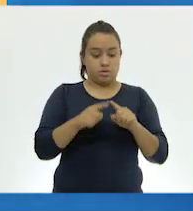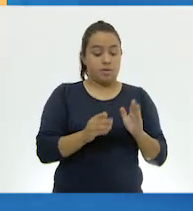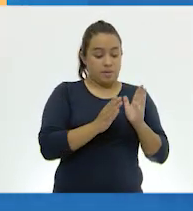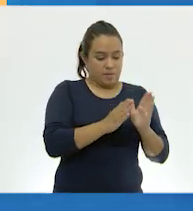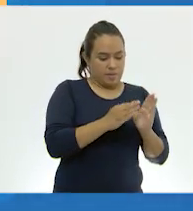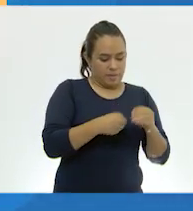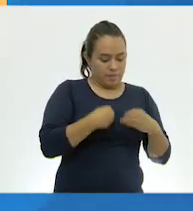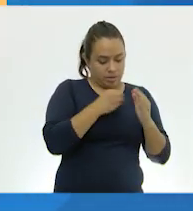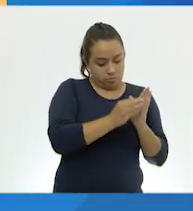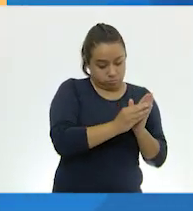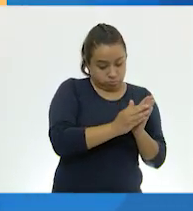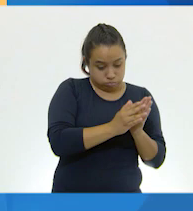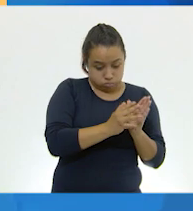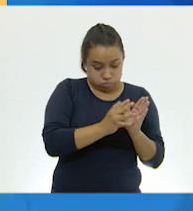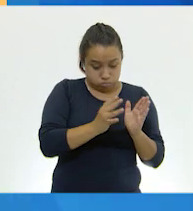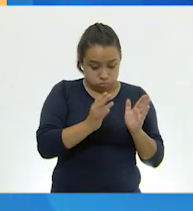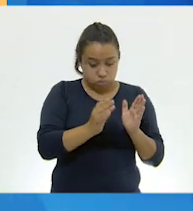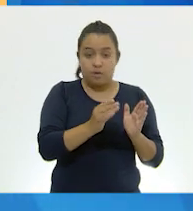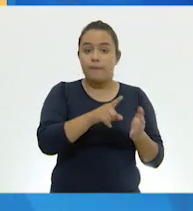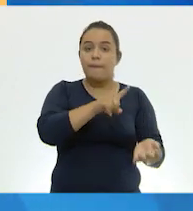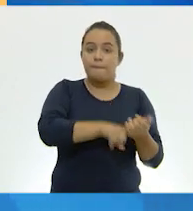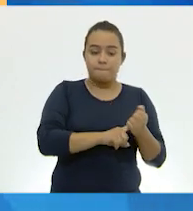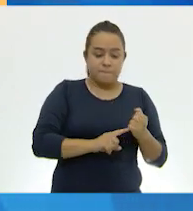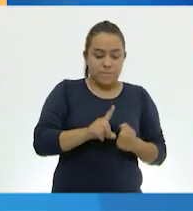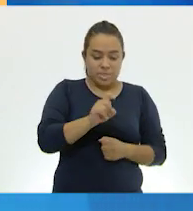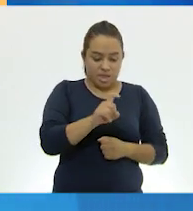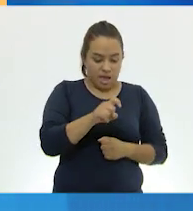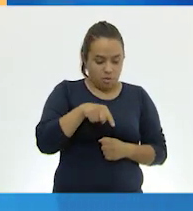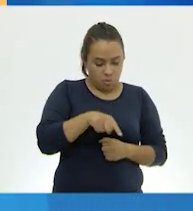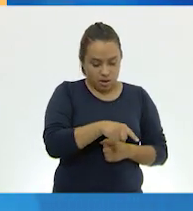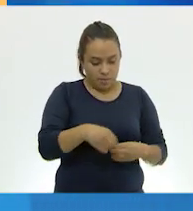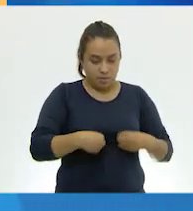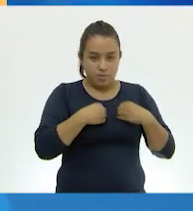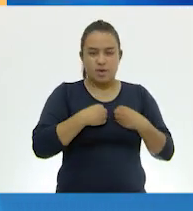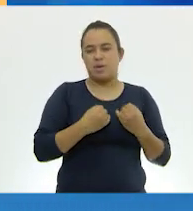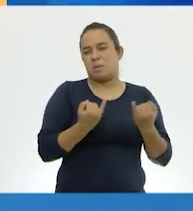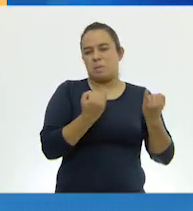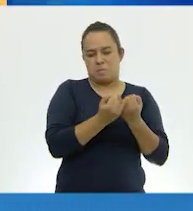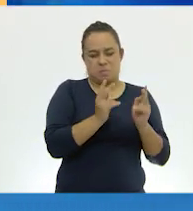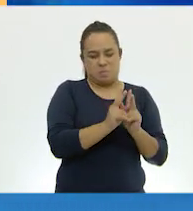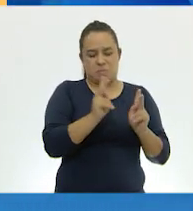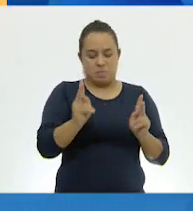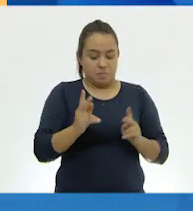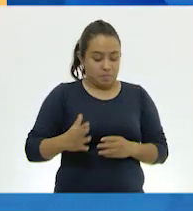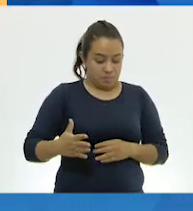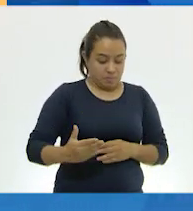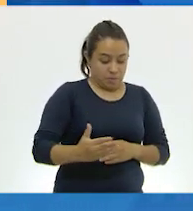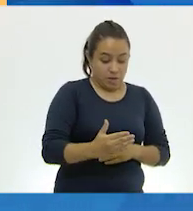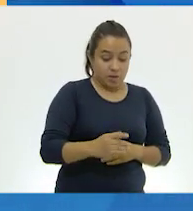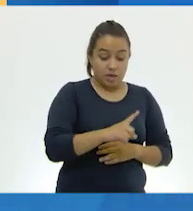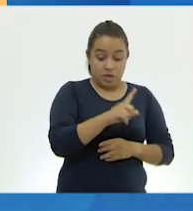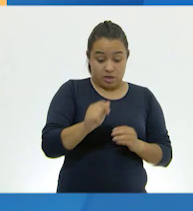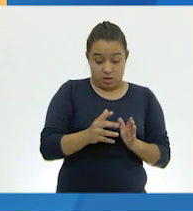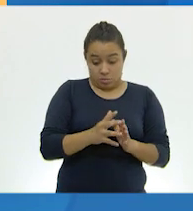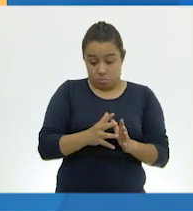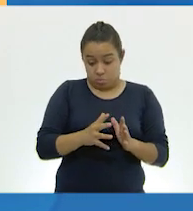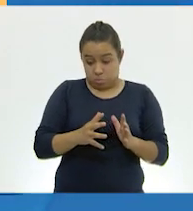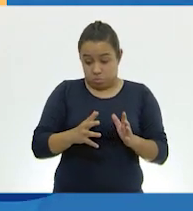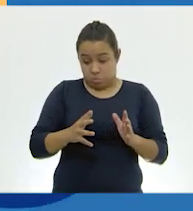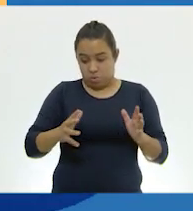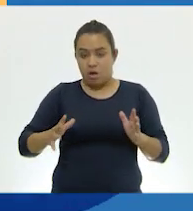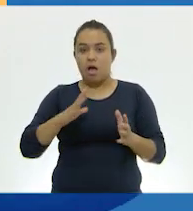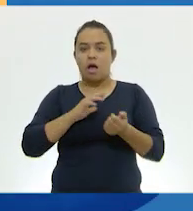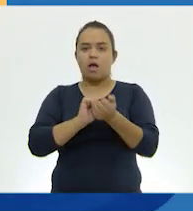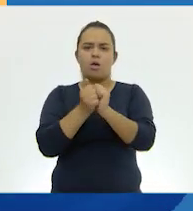etapa de su vida, viven dentro del agua, como los peces. Y cuando maduran, desarrollan